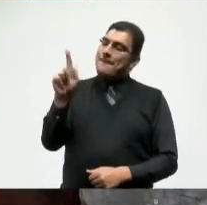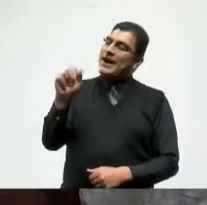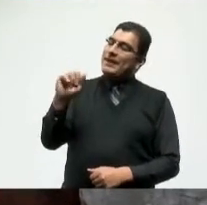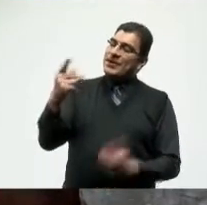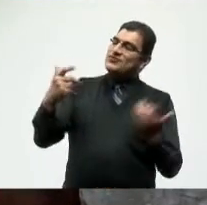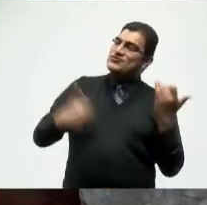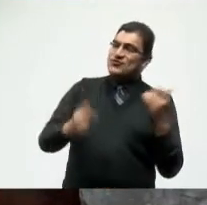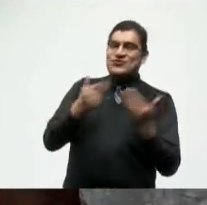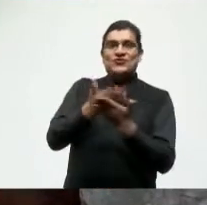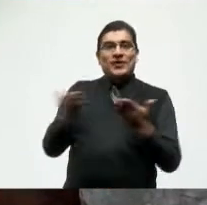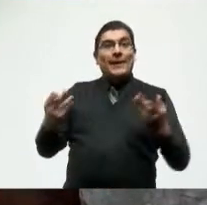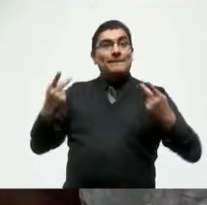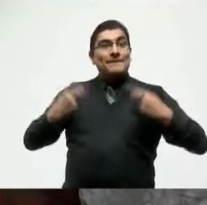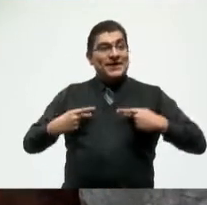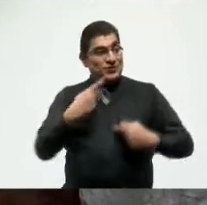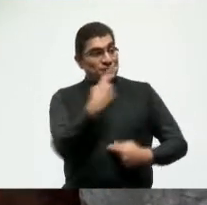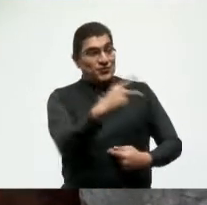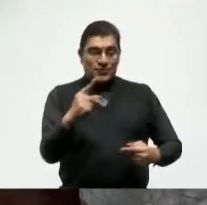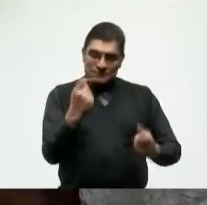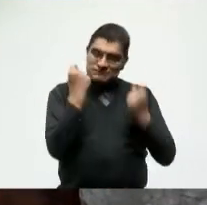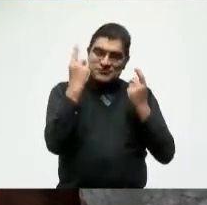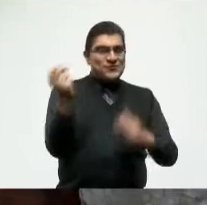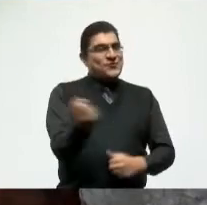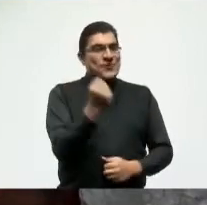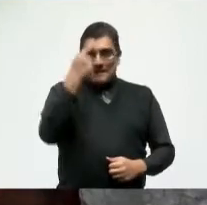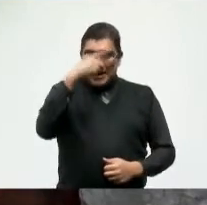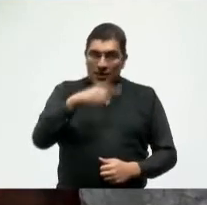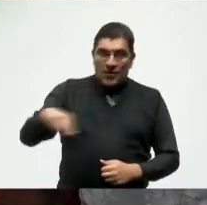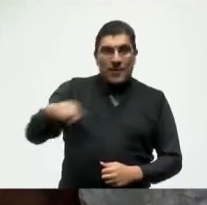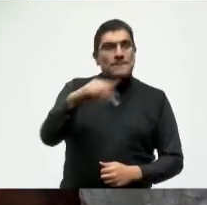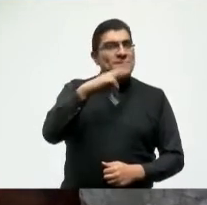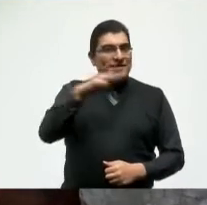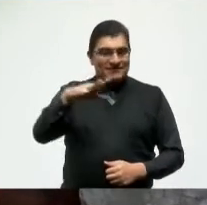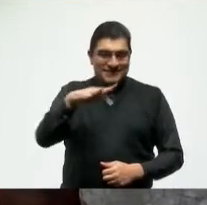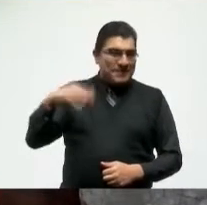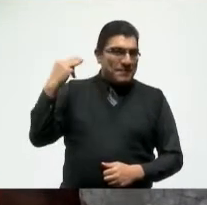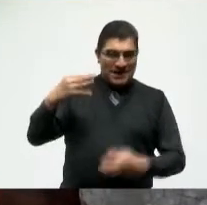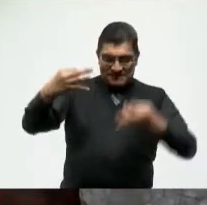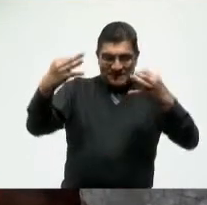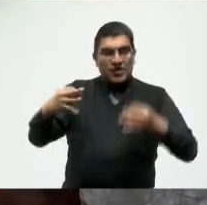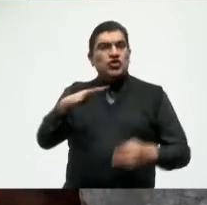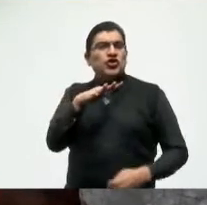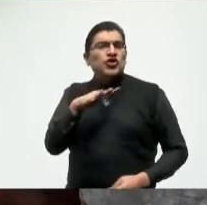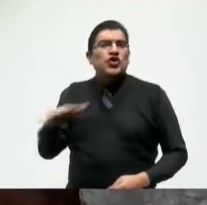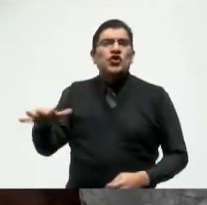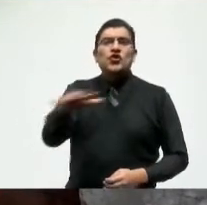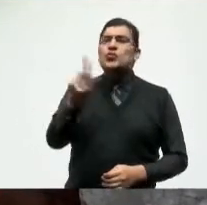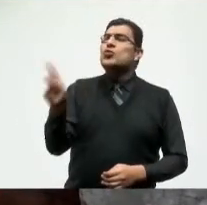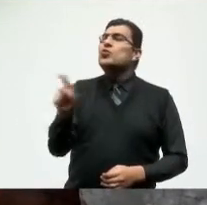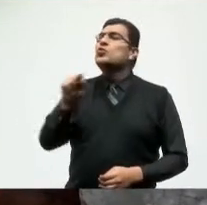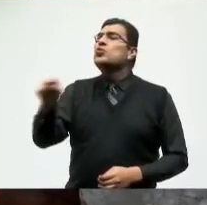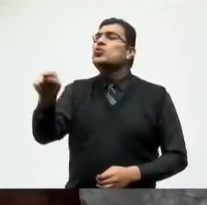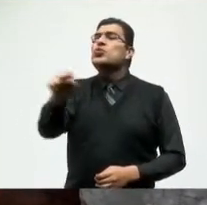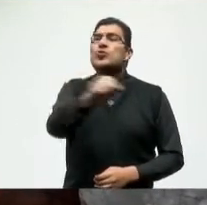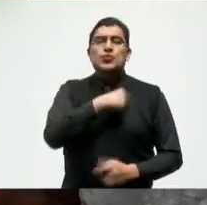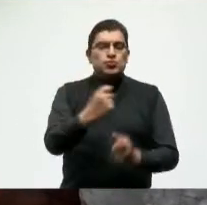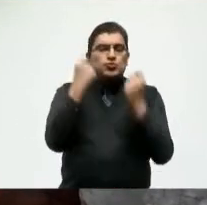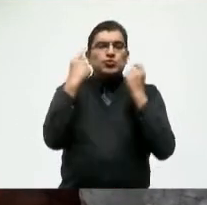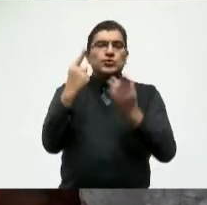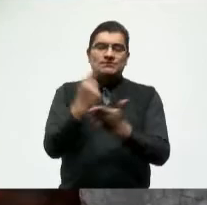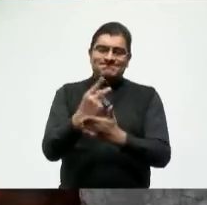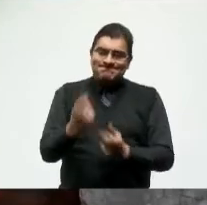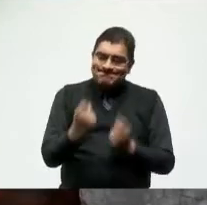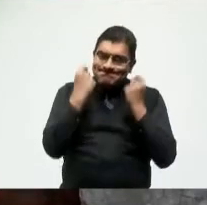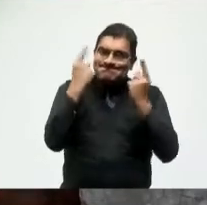Enhorabuena para su gente Enhorabuena para Michoacán Así como para todos los pueblos Que hoy reciben esta